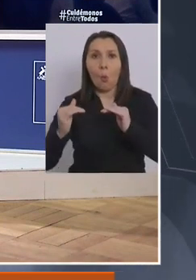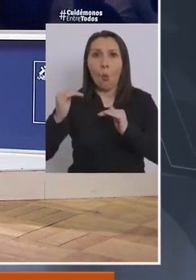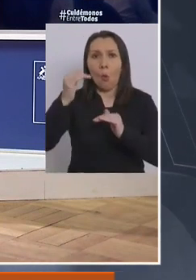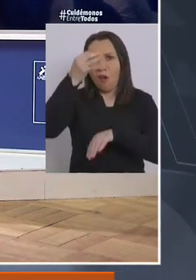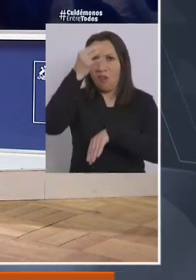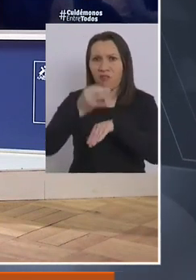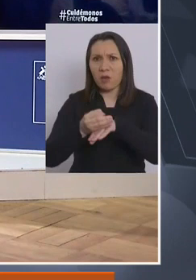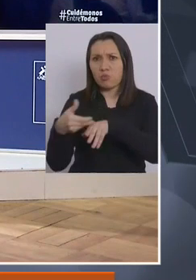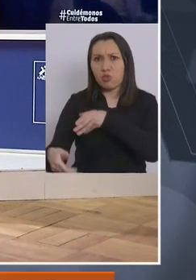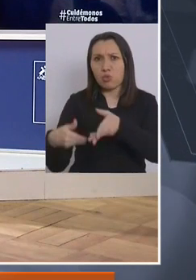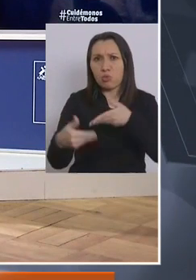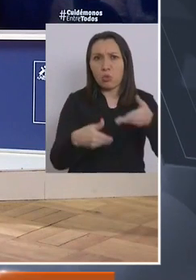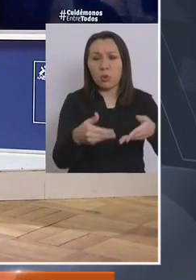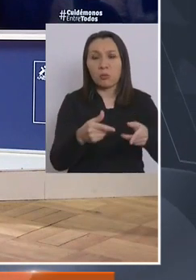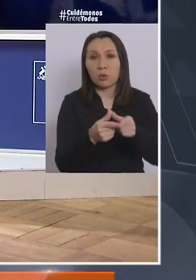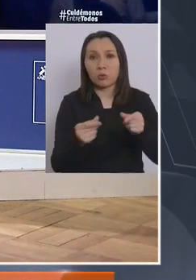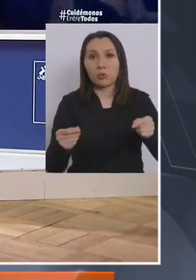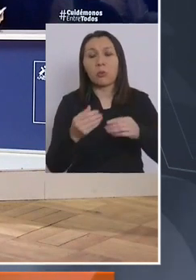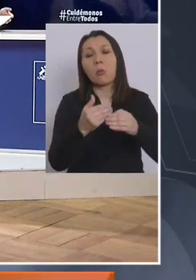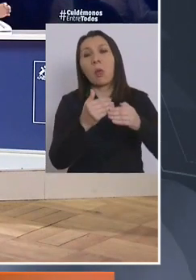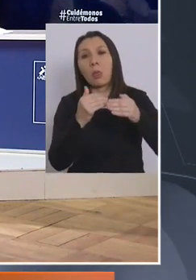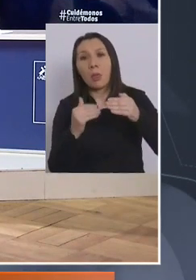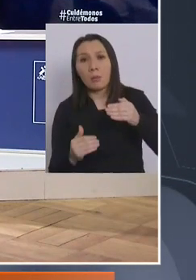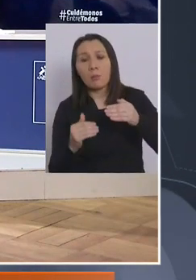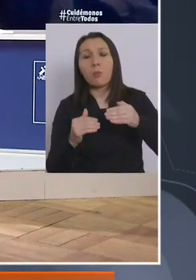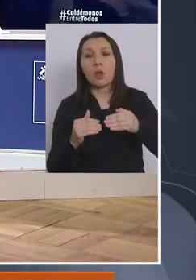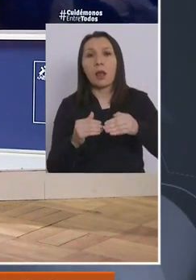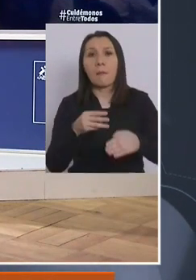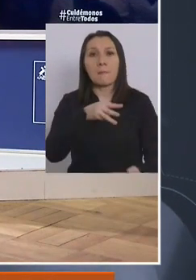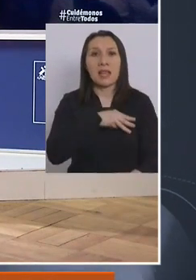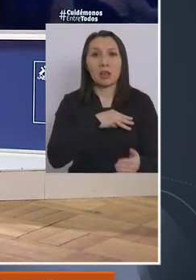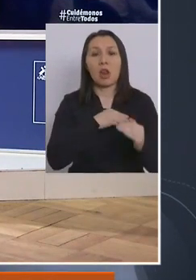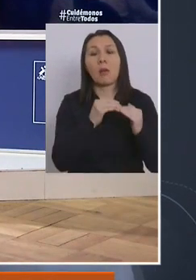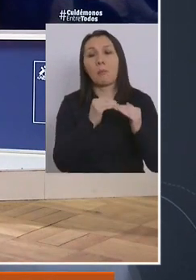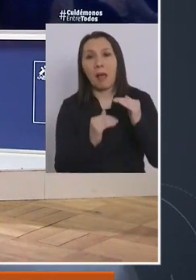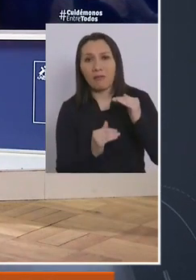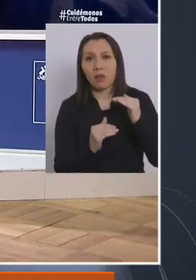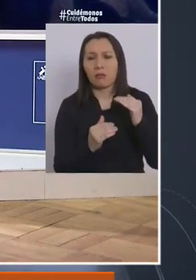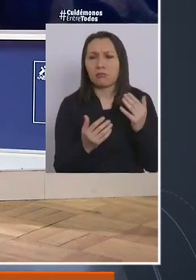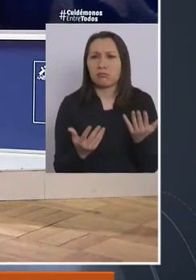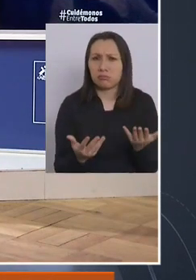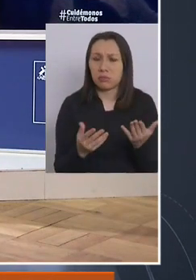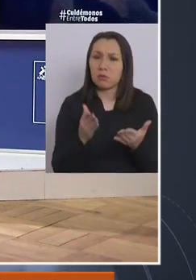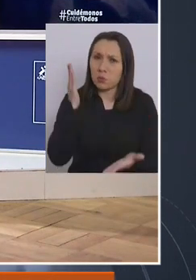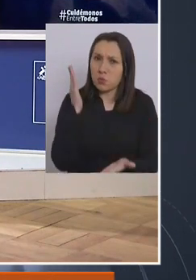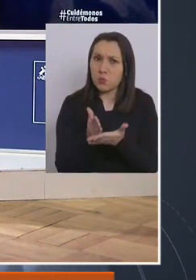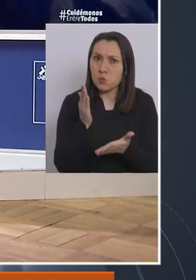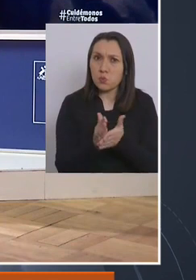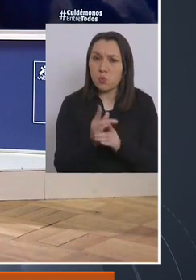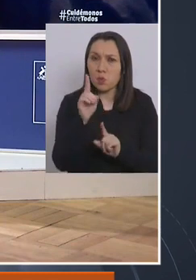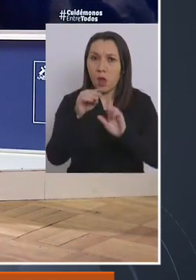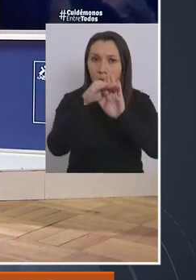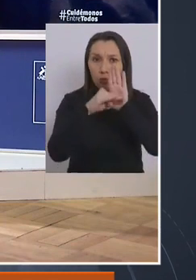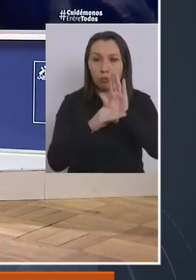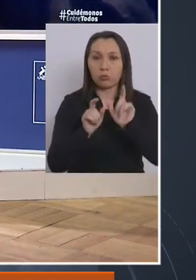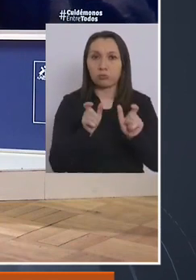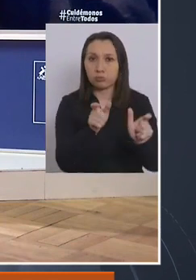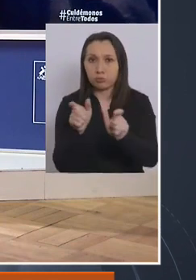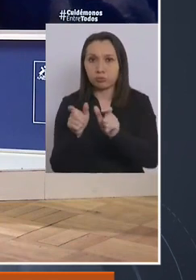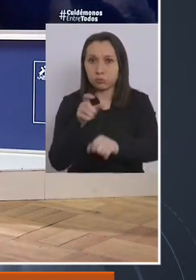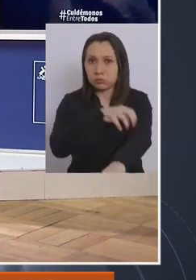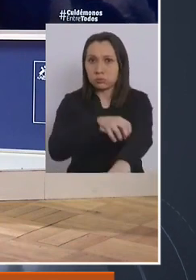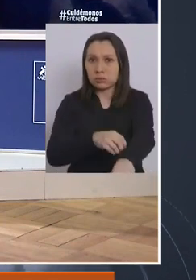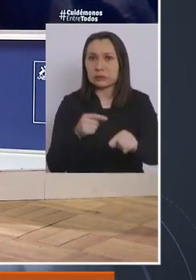de contagios a nivel nacional por detrás de la región metropolitana. ¿Van a extremar las medidas en aquellas zonas para